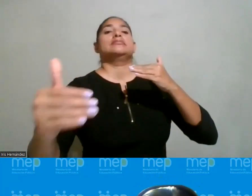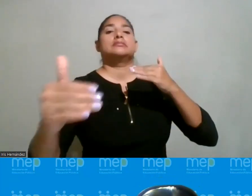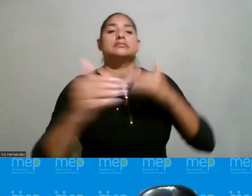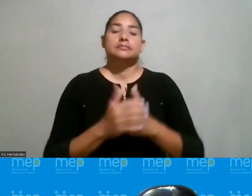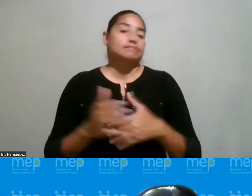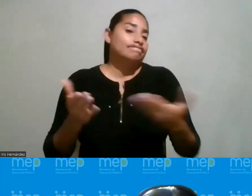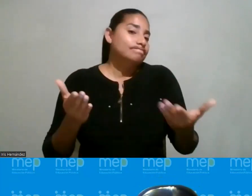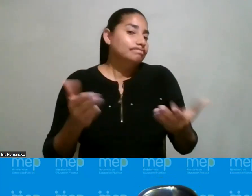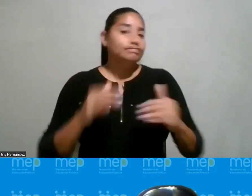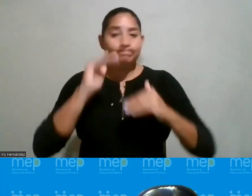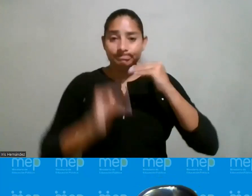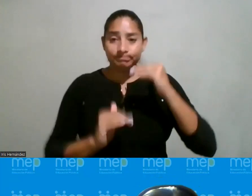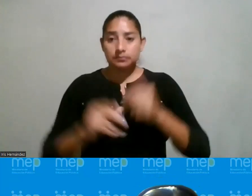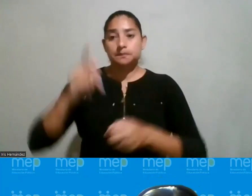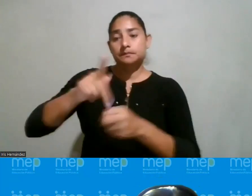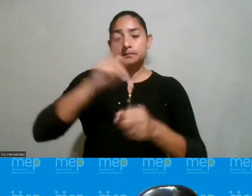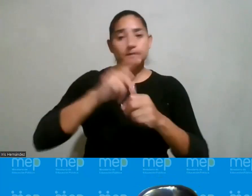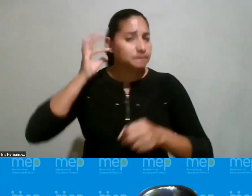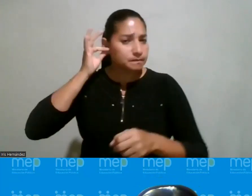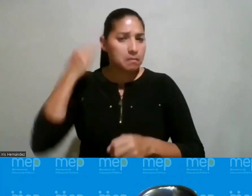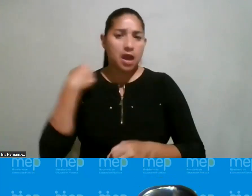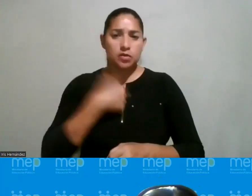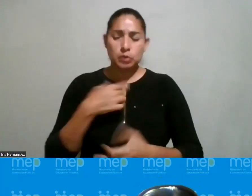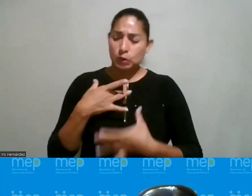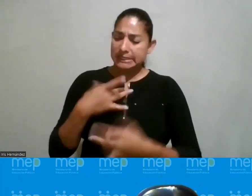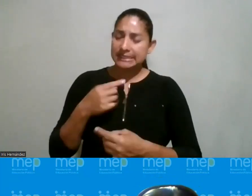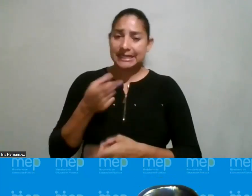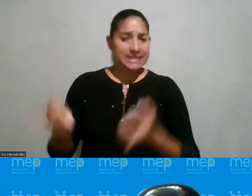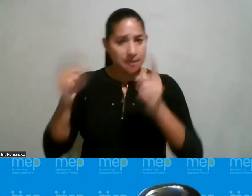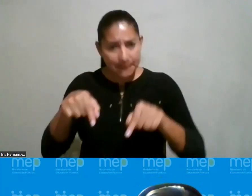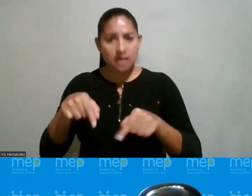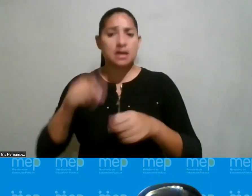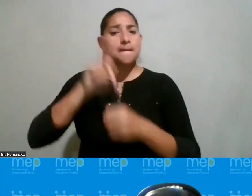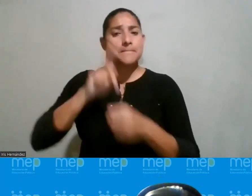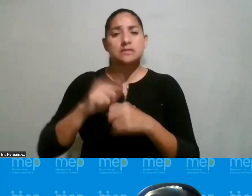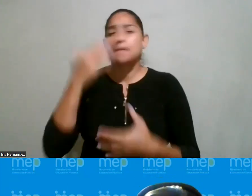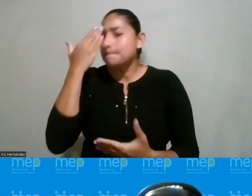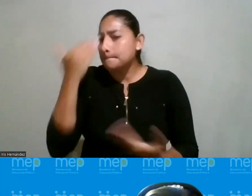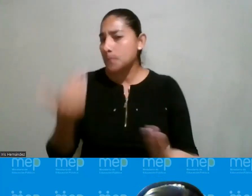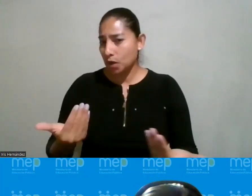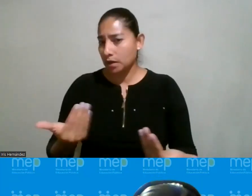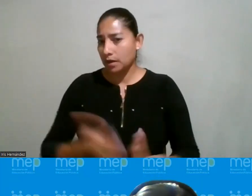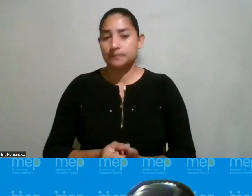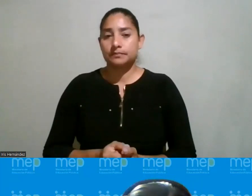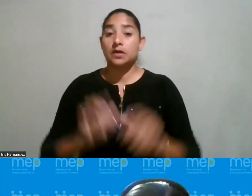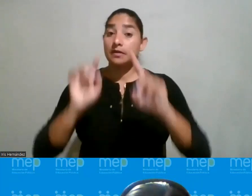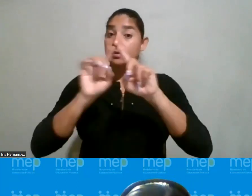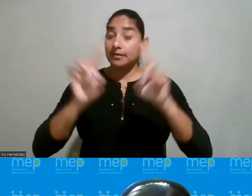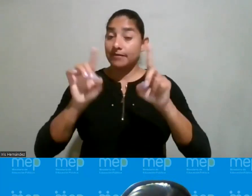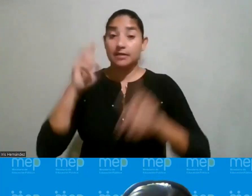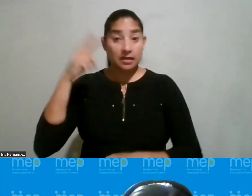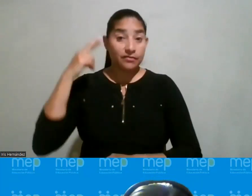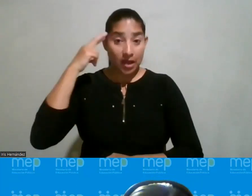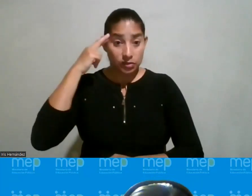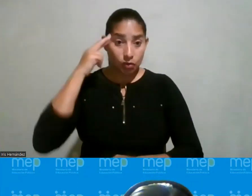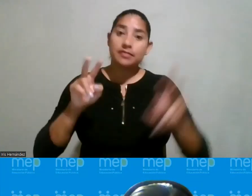y pues con una menor participación de mujeres pero ¿por qué nos interesa que estén? bueno pues por varias razones primero bueno por